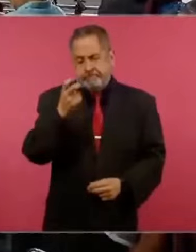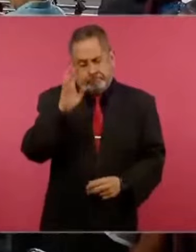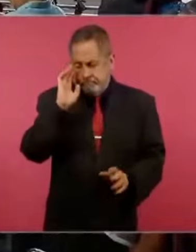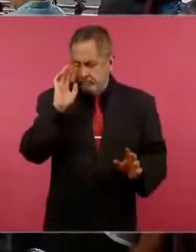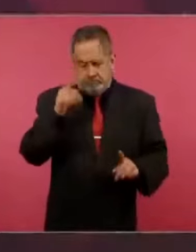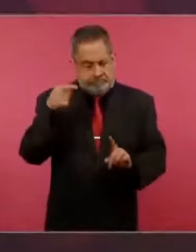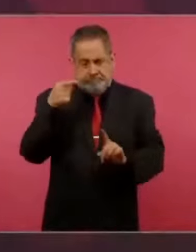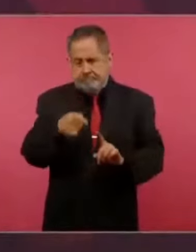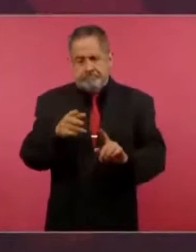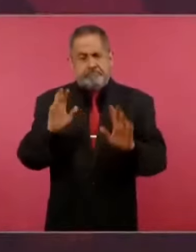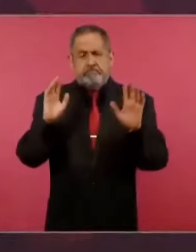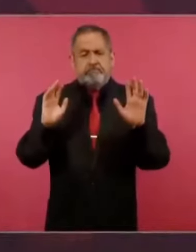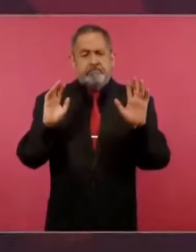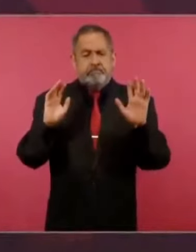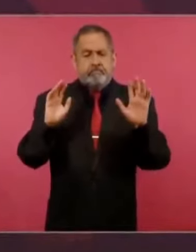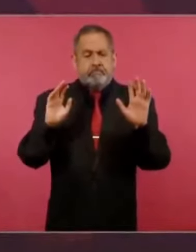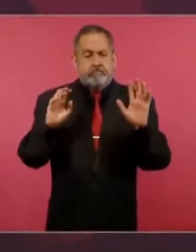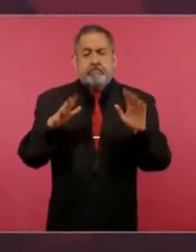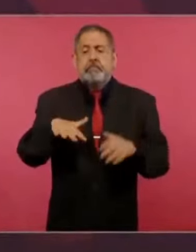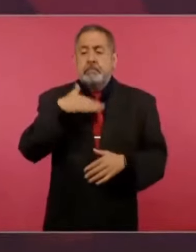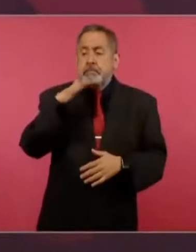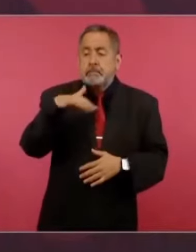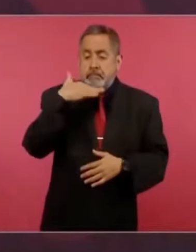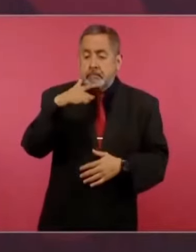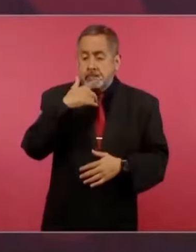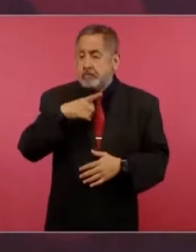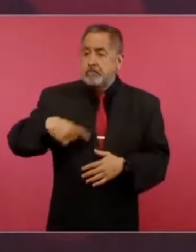ha dañado a México.